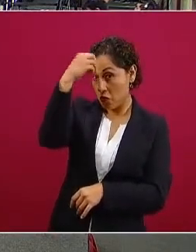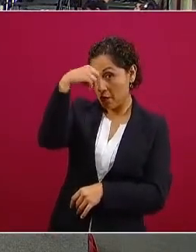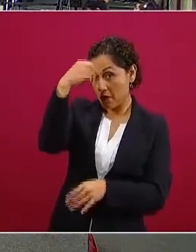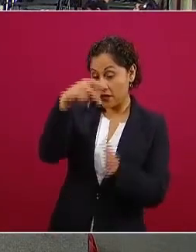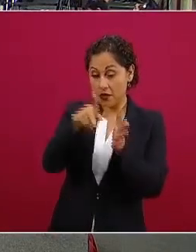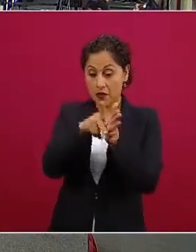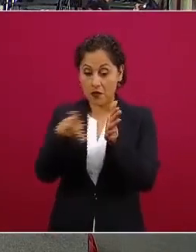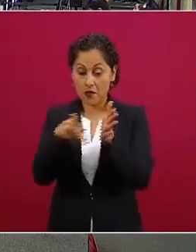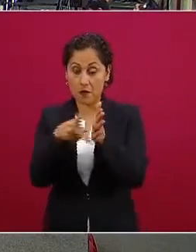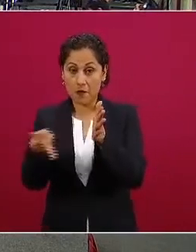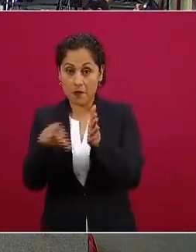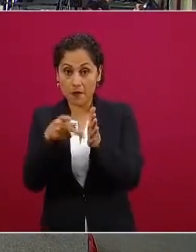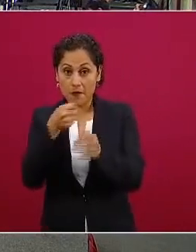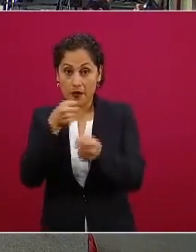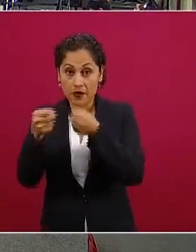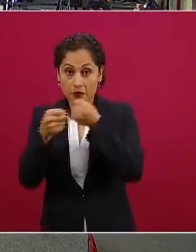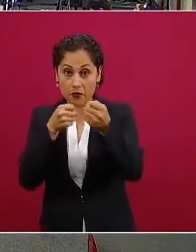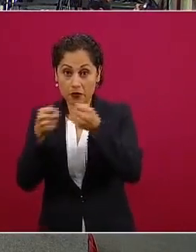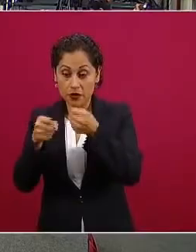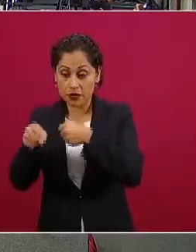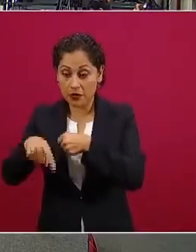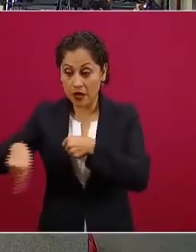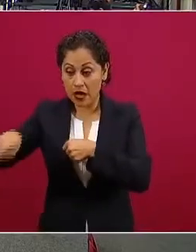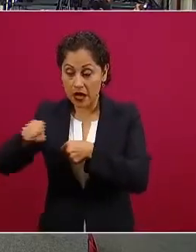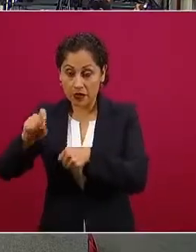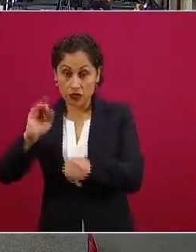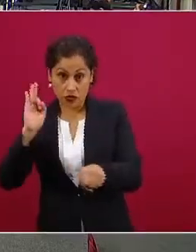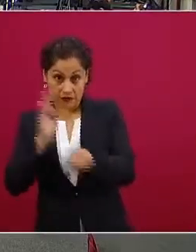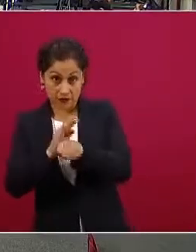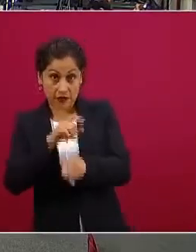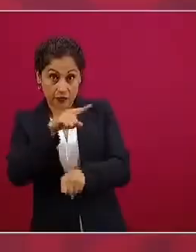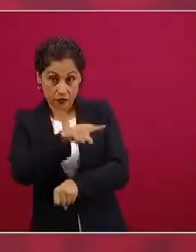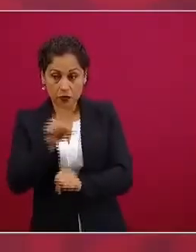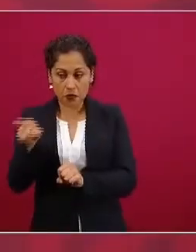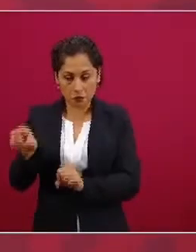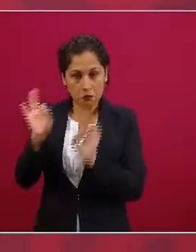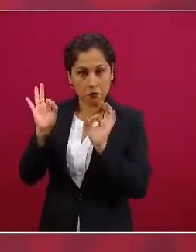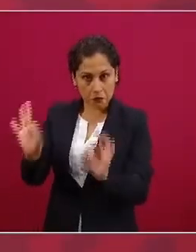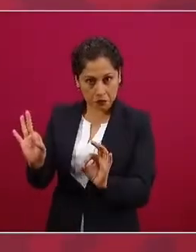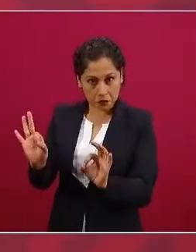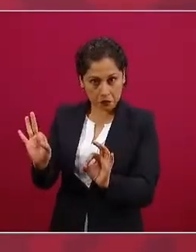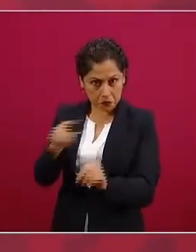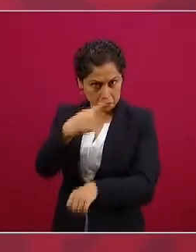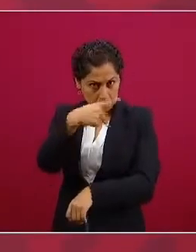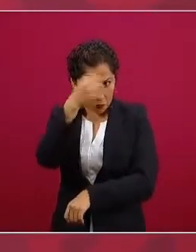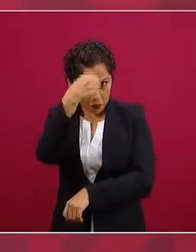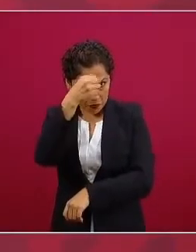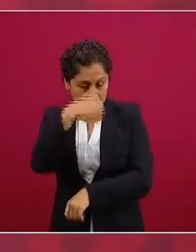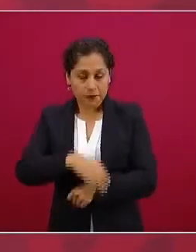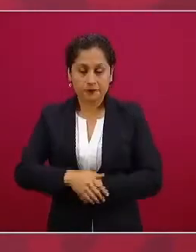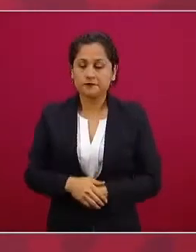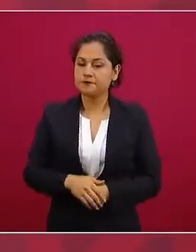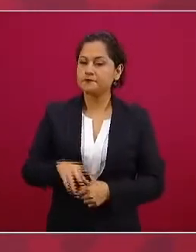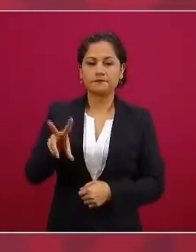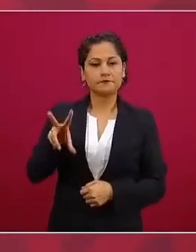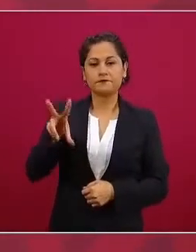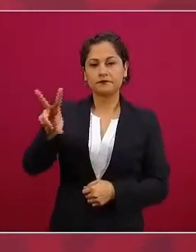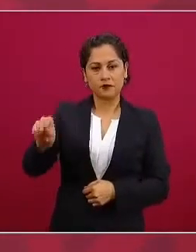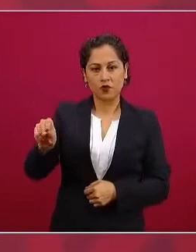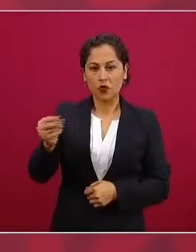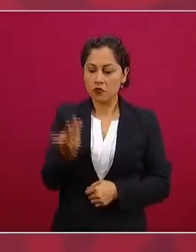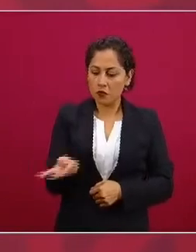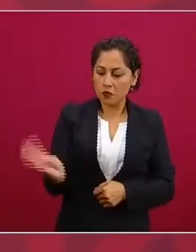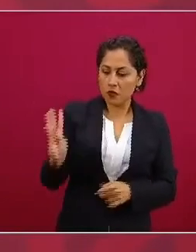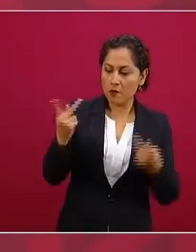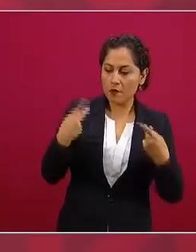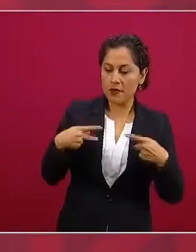es el que defiende su gobierno no no el que el buen periodismo es el que este